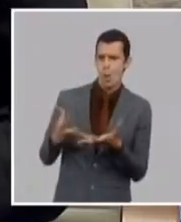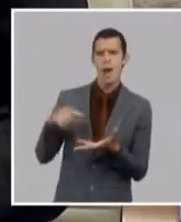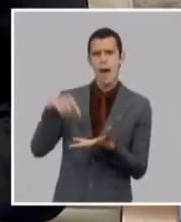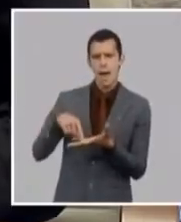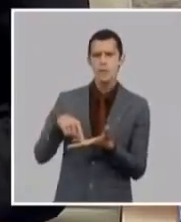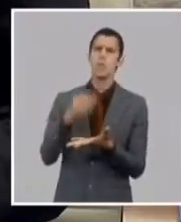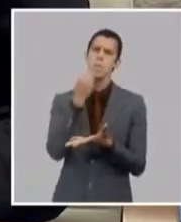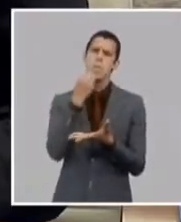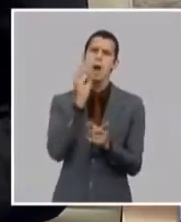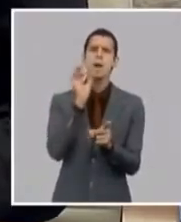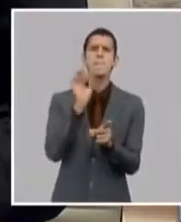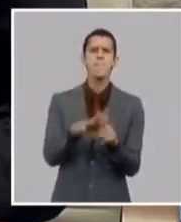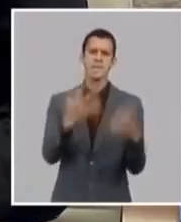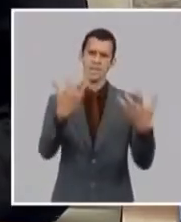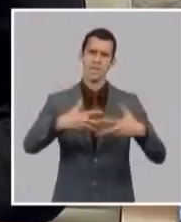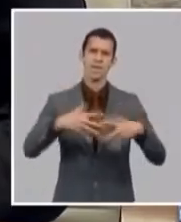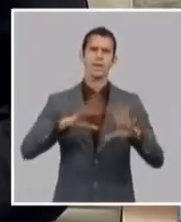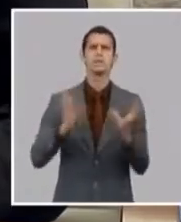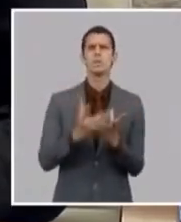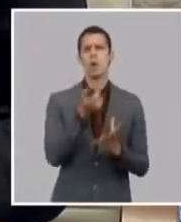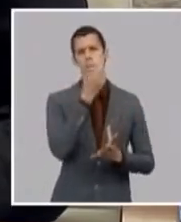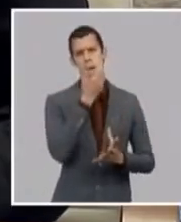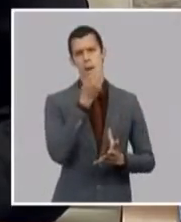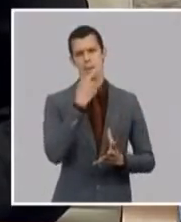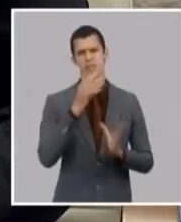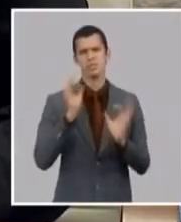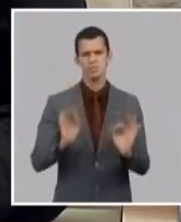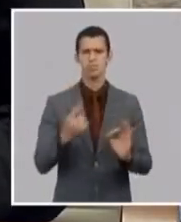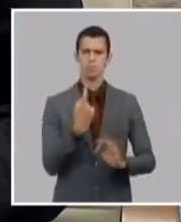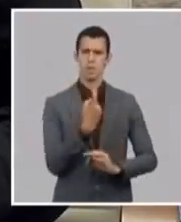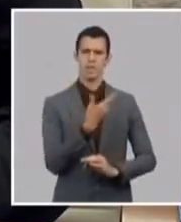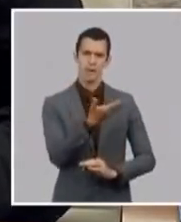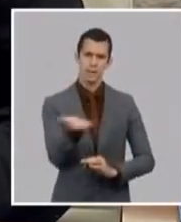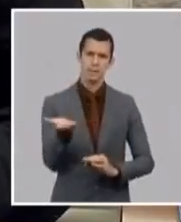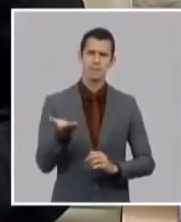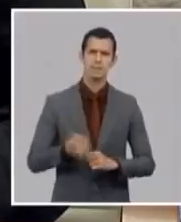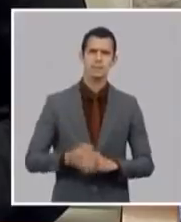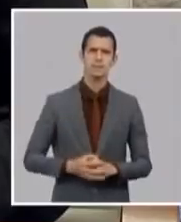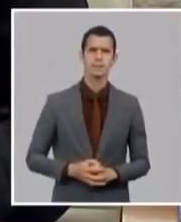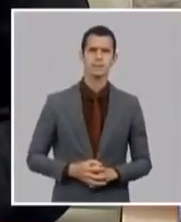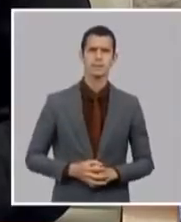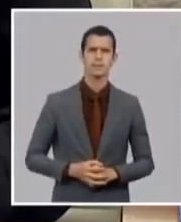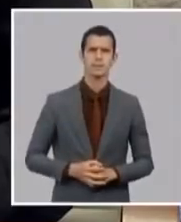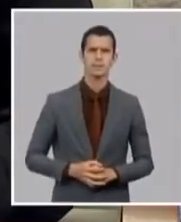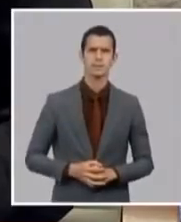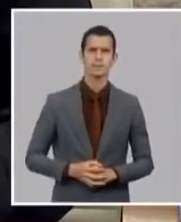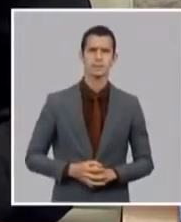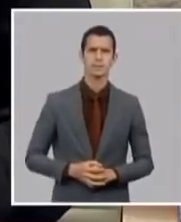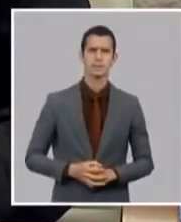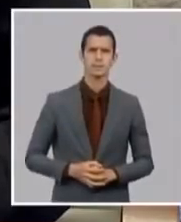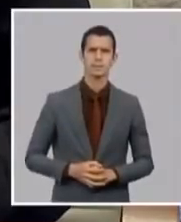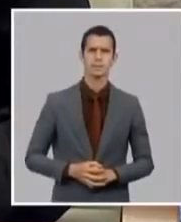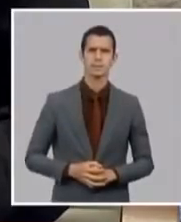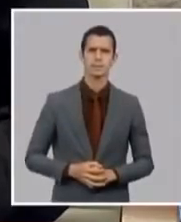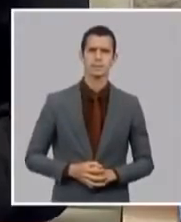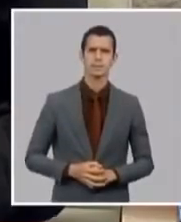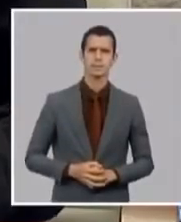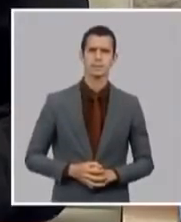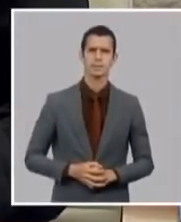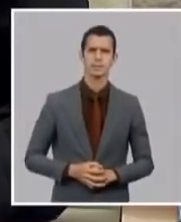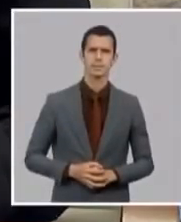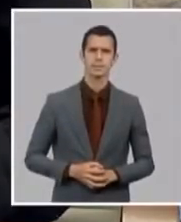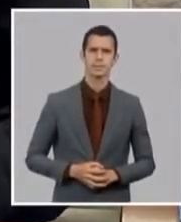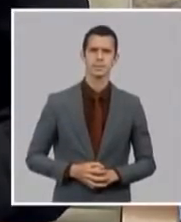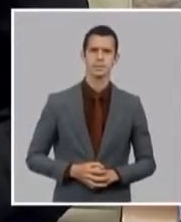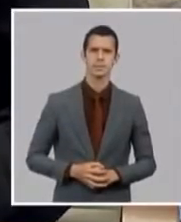incluso yo no expliqué ya la distribución entre lo importado y lo que se produce nacionalmente pero muchos de los